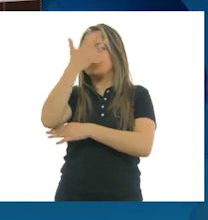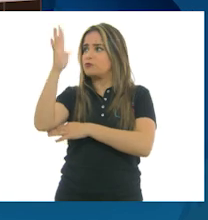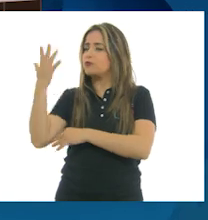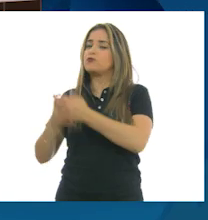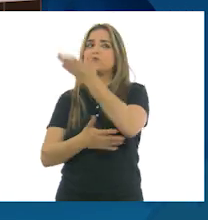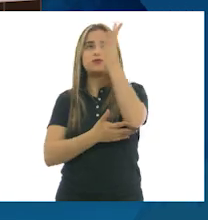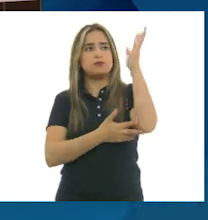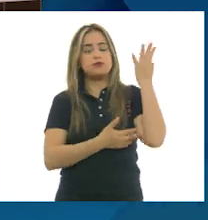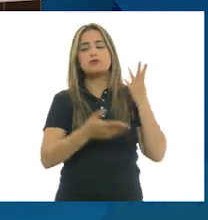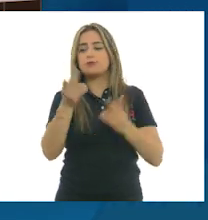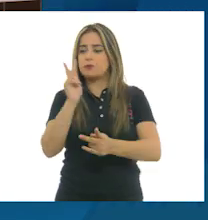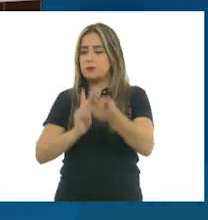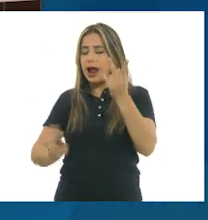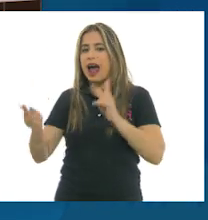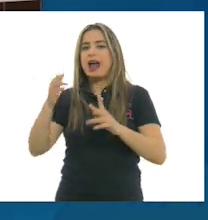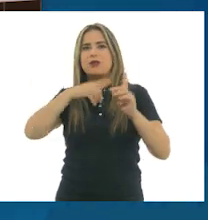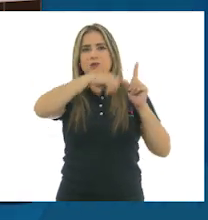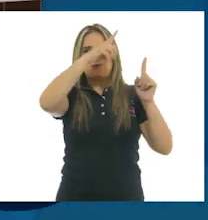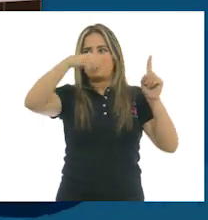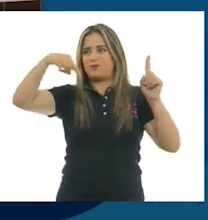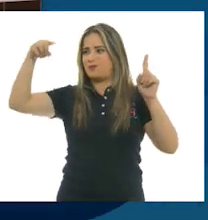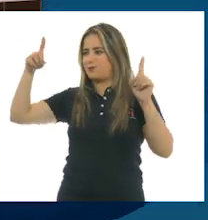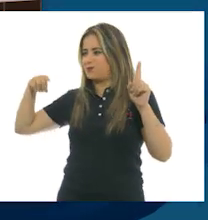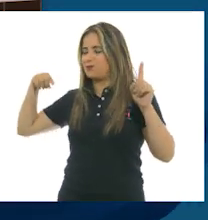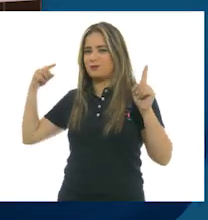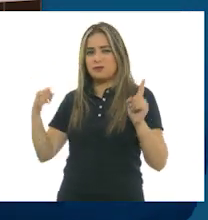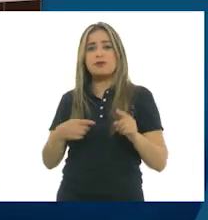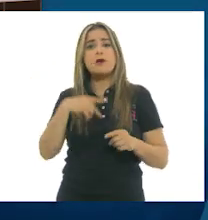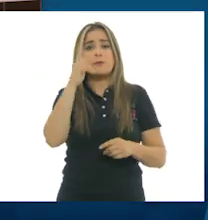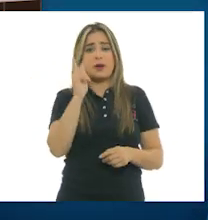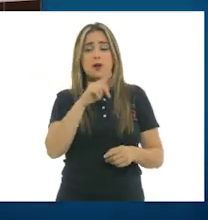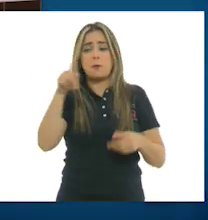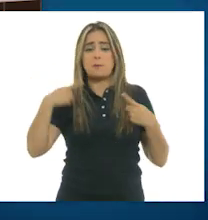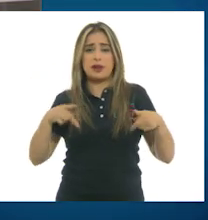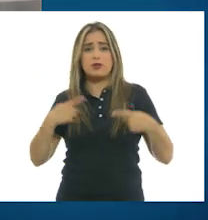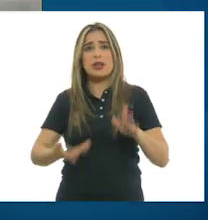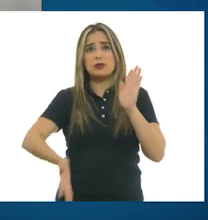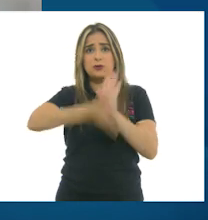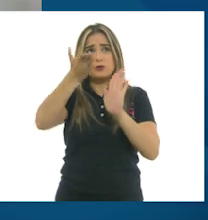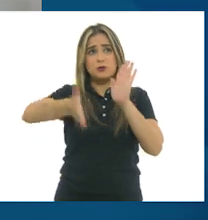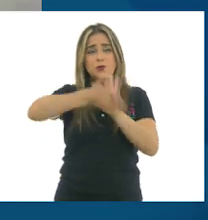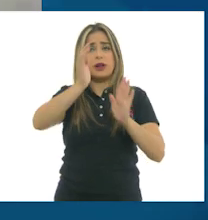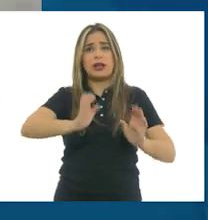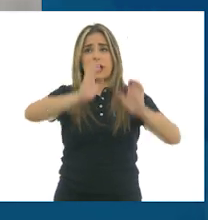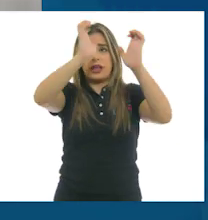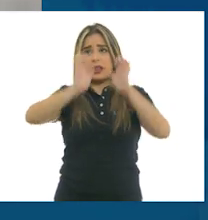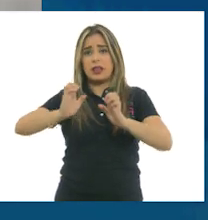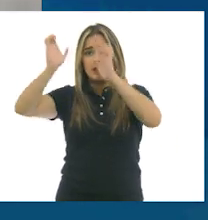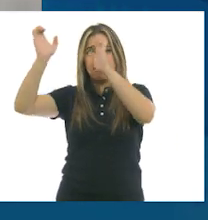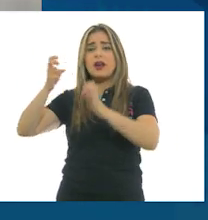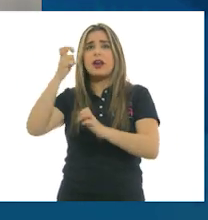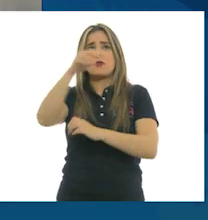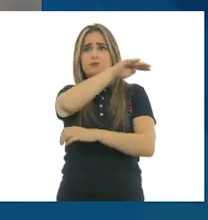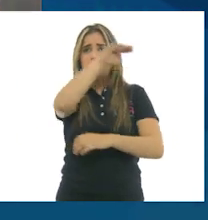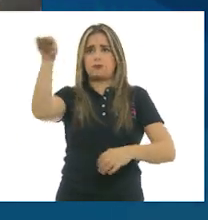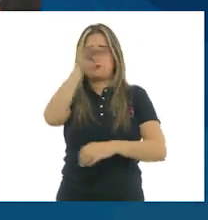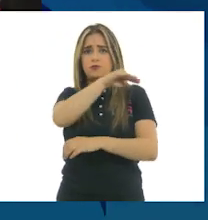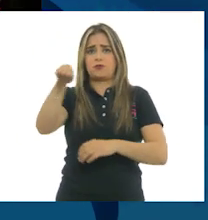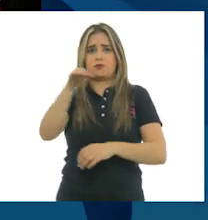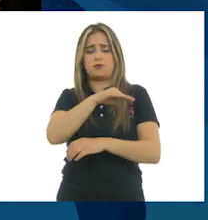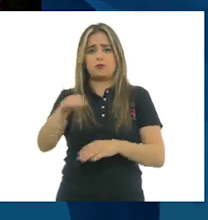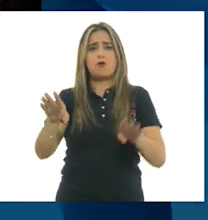líneas rectas son creadas por las personas. ¿Y cómo nos sentimos en la naturaleza? Nos sentimos libres, con ganas de correr, de jugar.